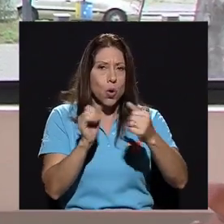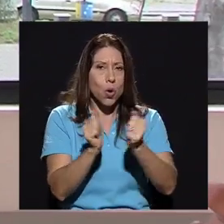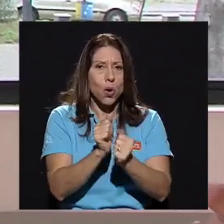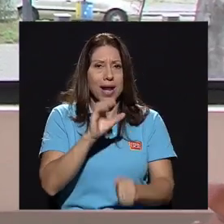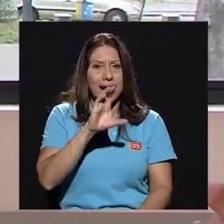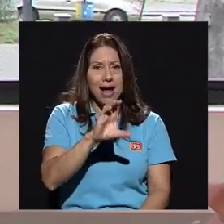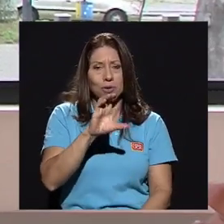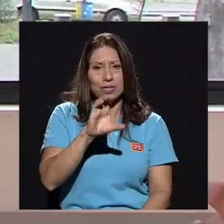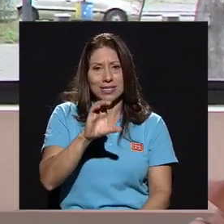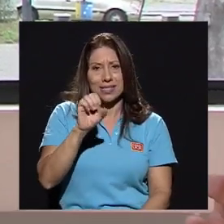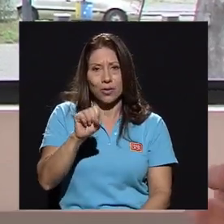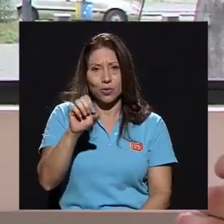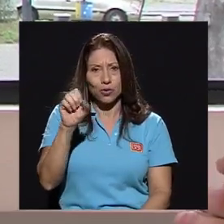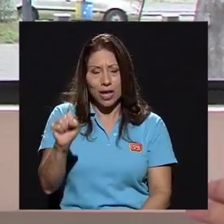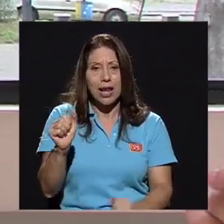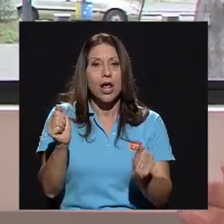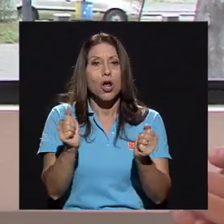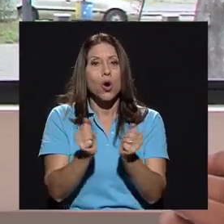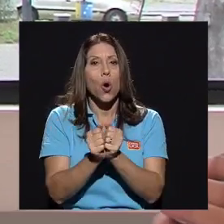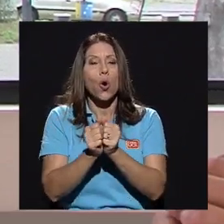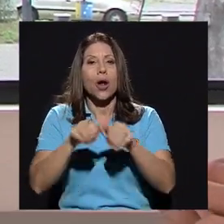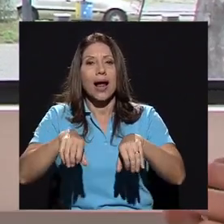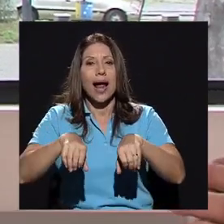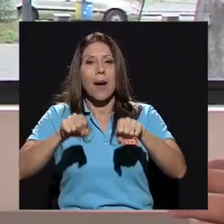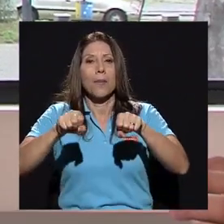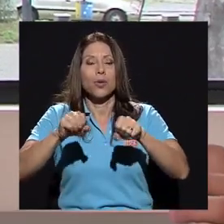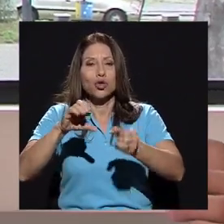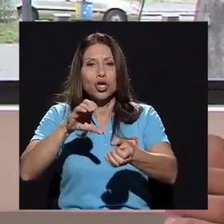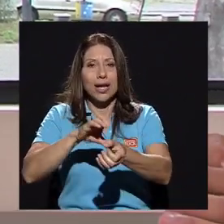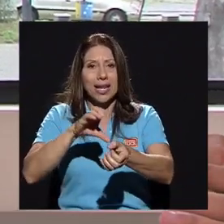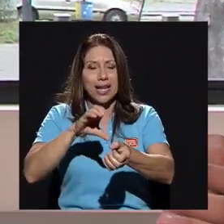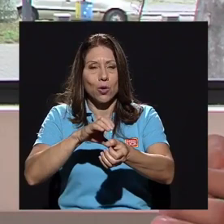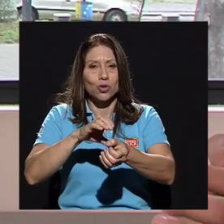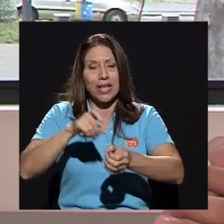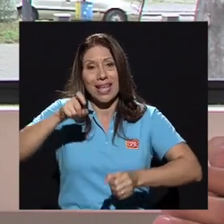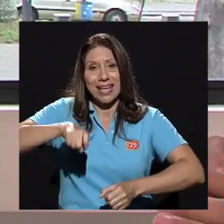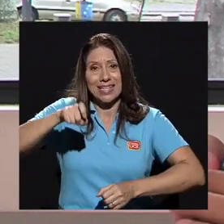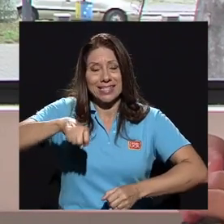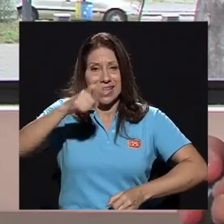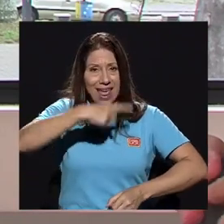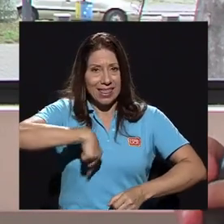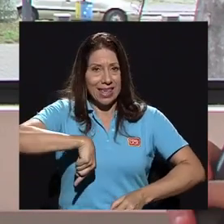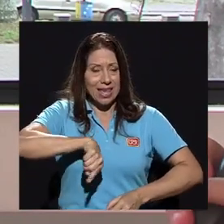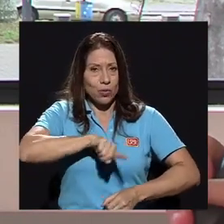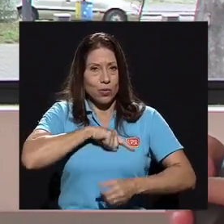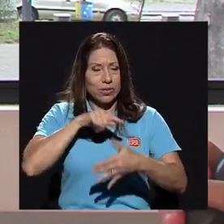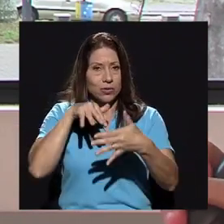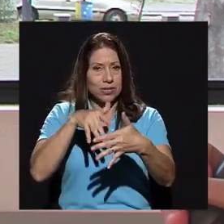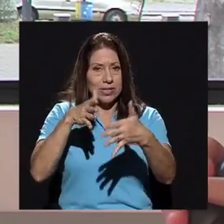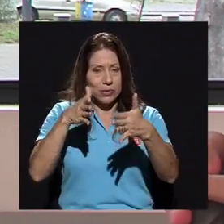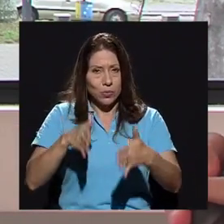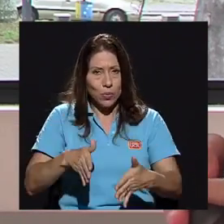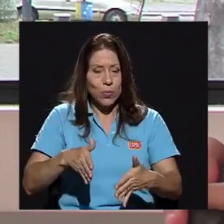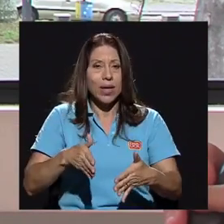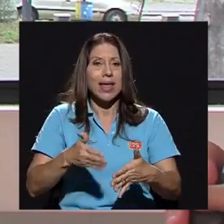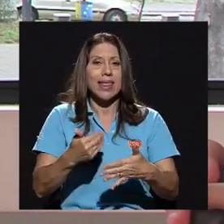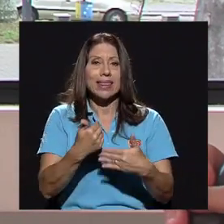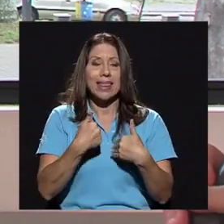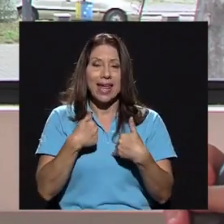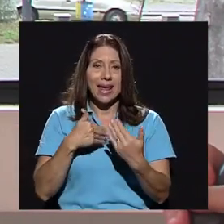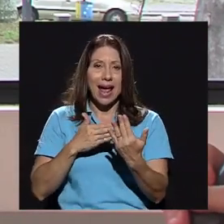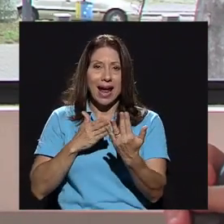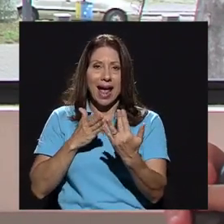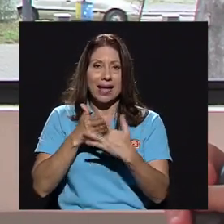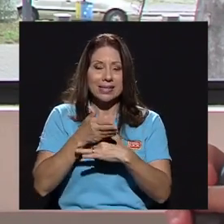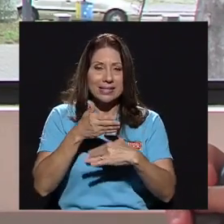Costarricense del Seguro Social, los campos clínicos y la necesidad de que el estudiantado tenga